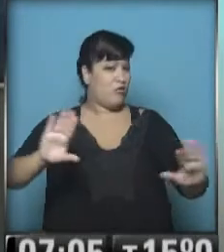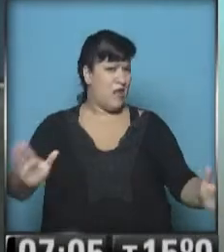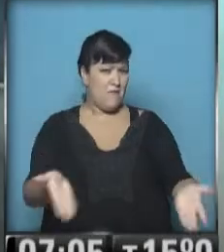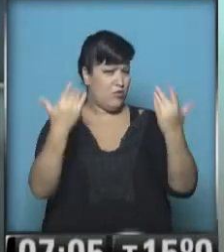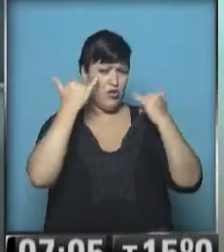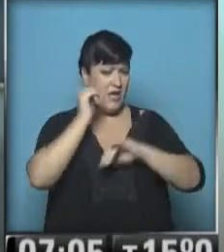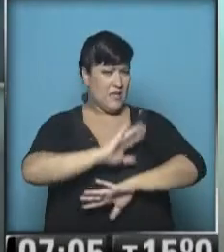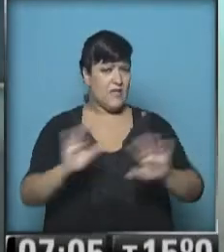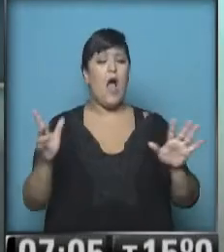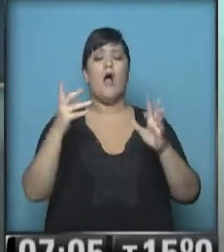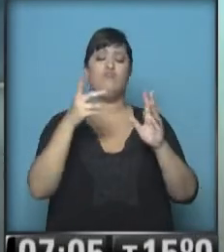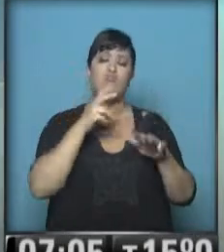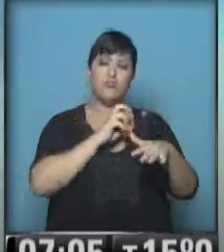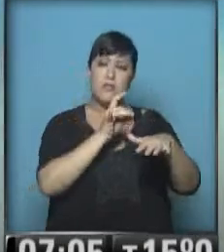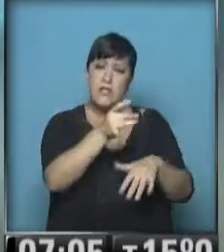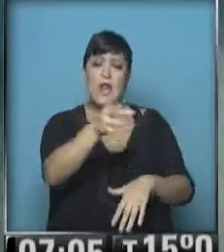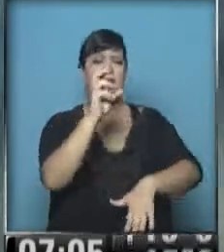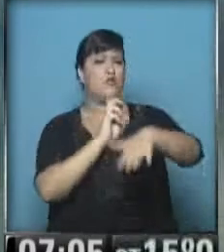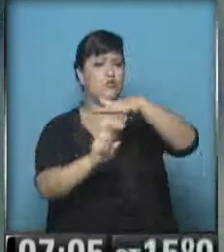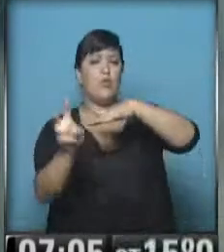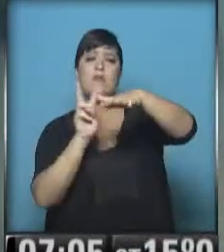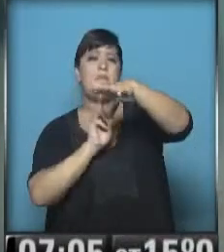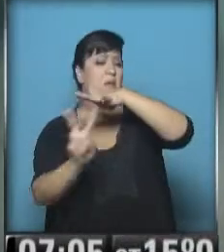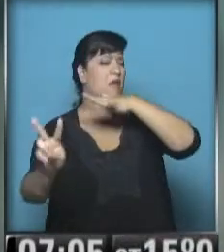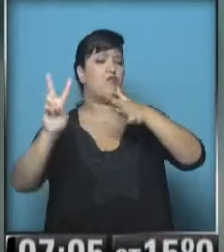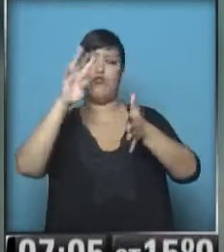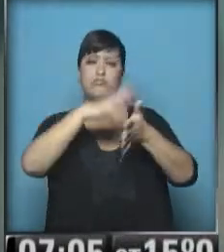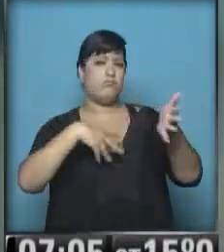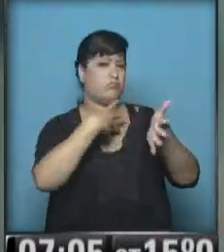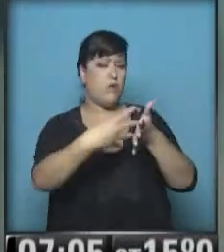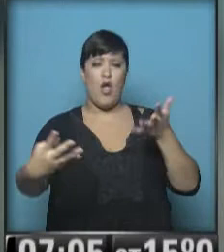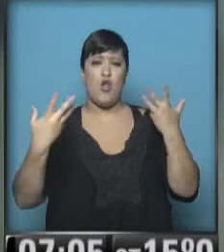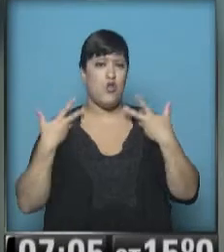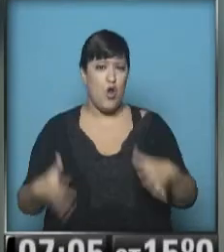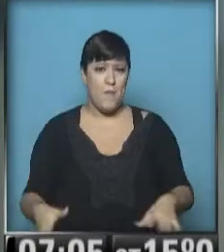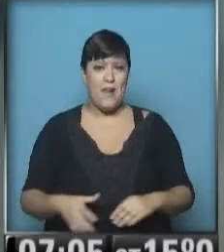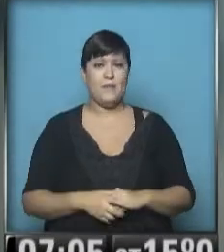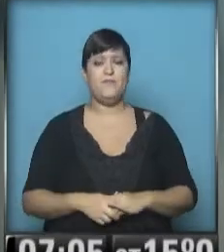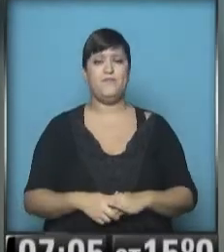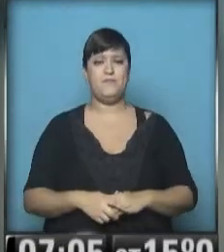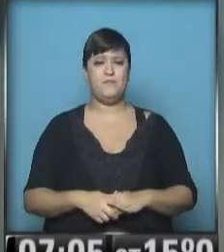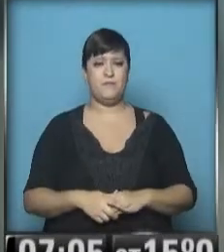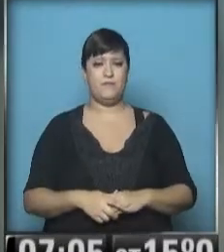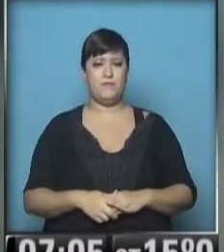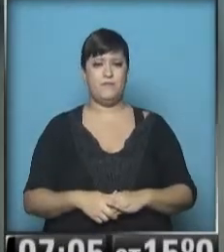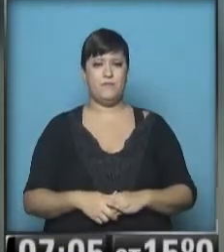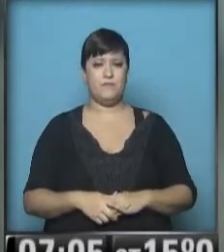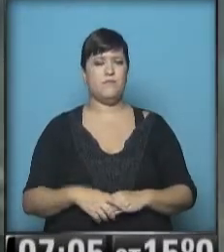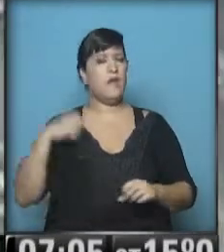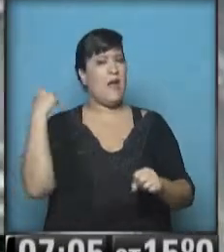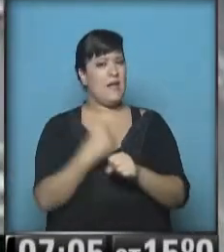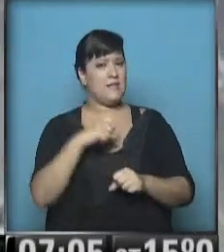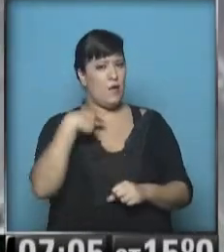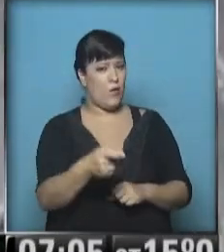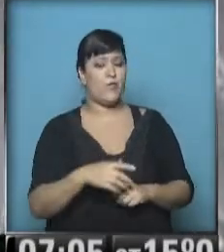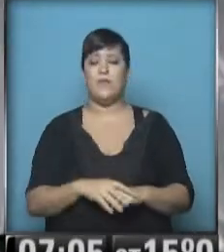Ya funcionan trenes, subtes y premetro de esta manera, es decir, de acuerdo a los cronogramas planificados. Hasta luego.